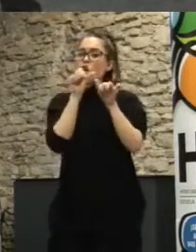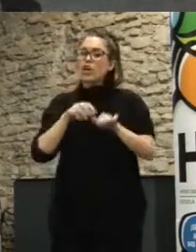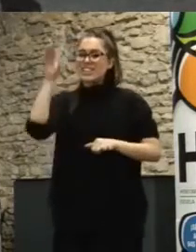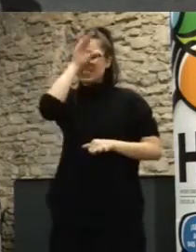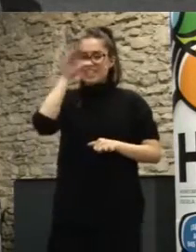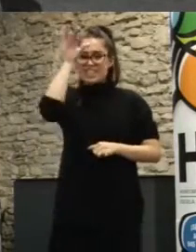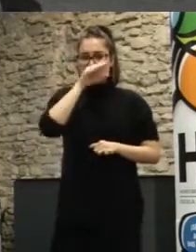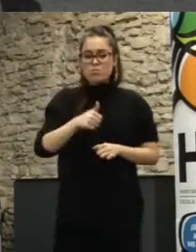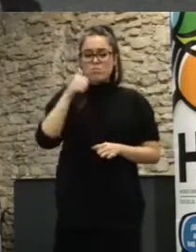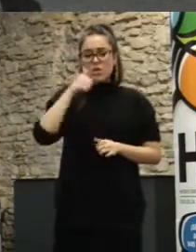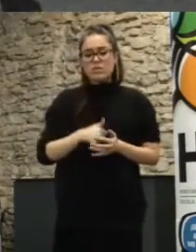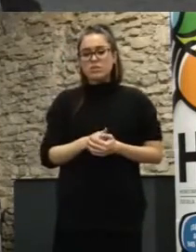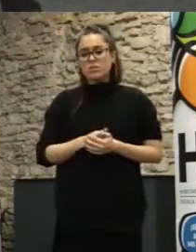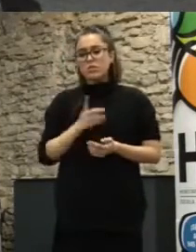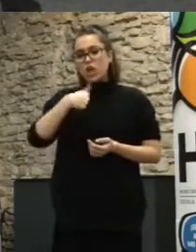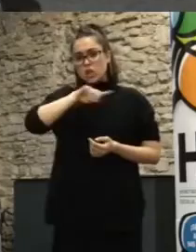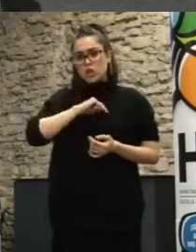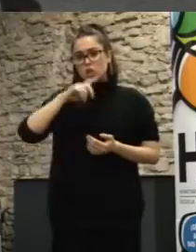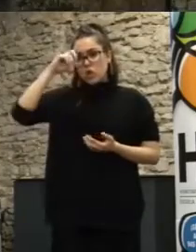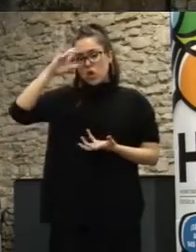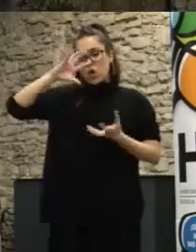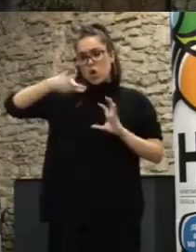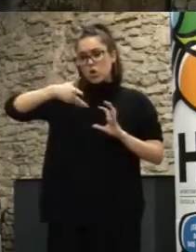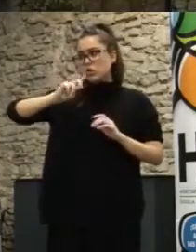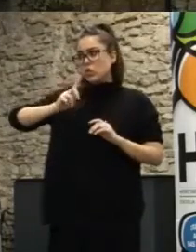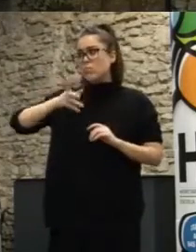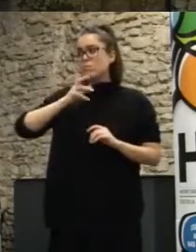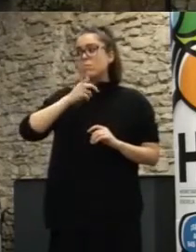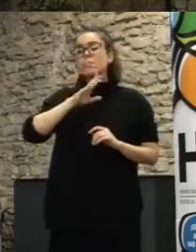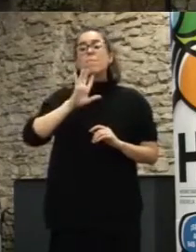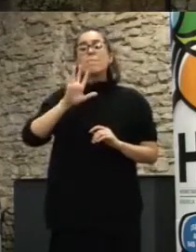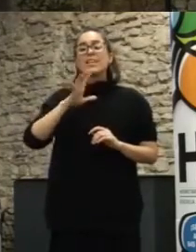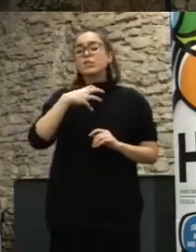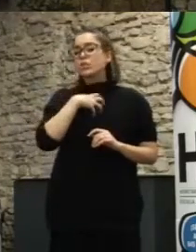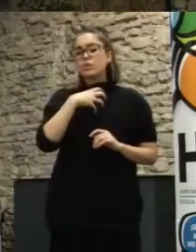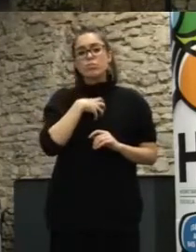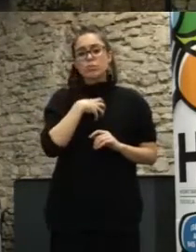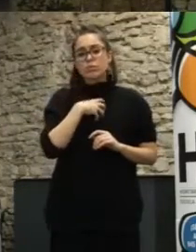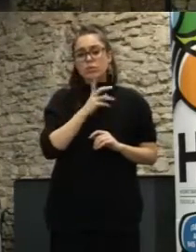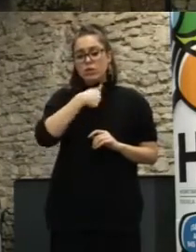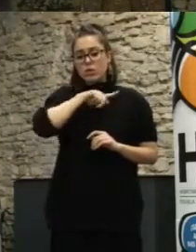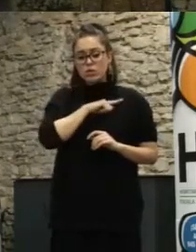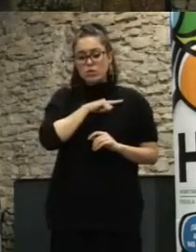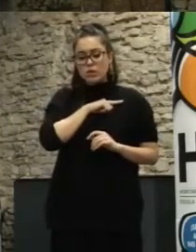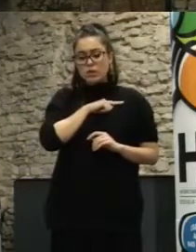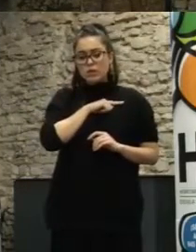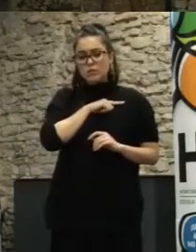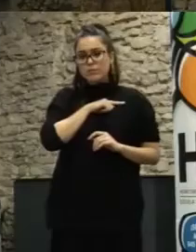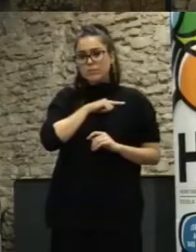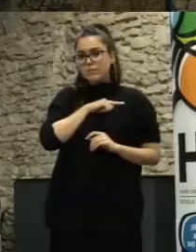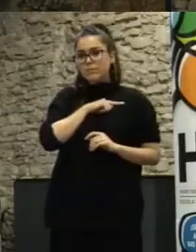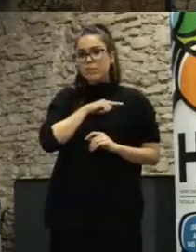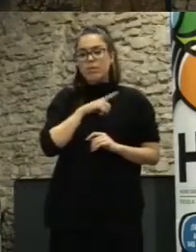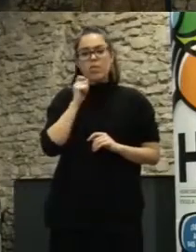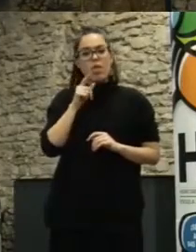no hay que volverse locos pero lo que tampoco podemos hacer es desarrollar proyectos y se están haciendo muchos en los que no se tienen en